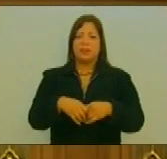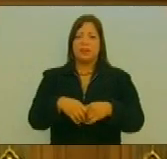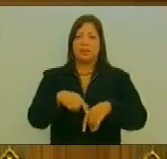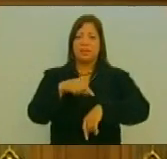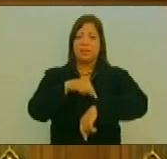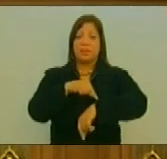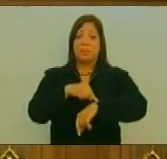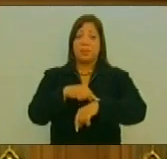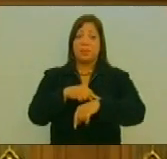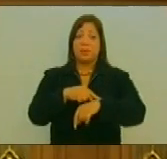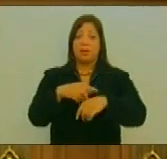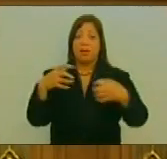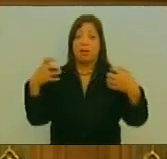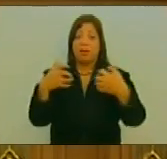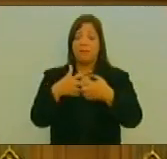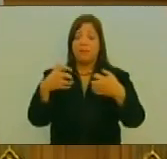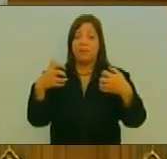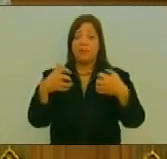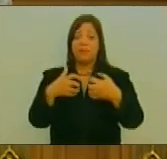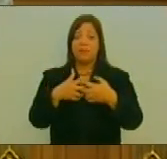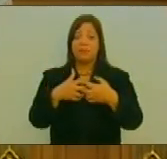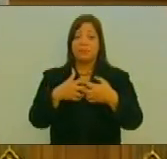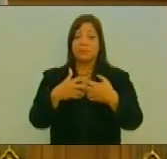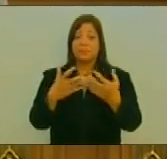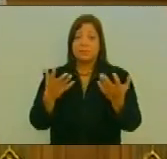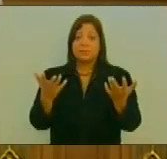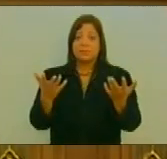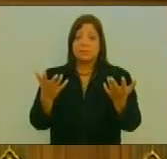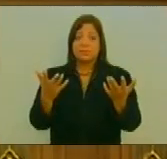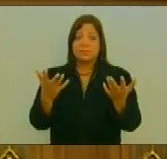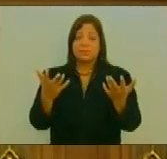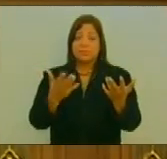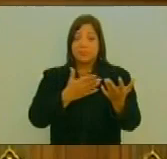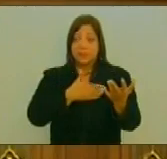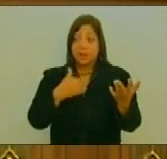Con La parte Terrenal Y también